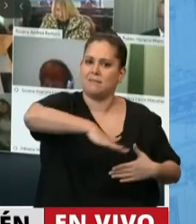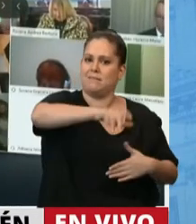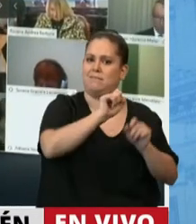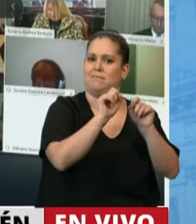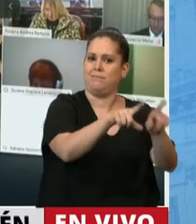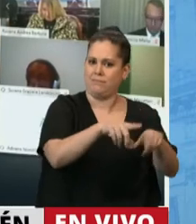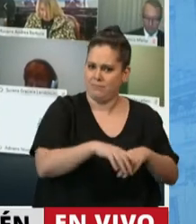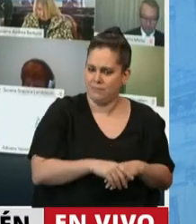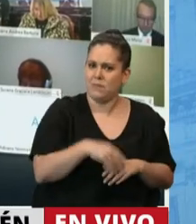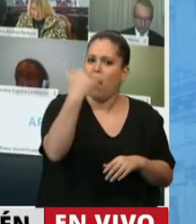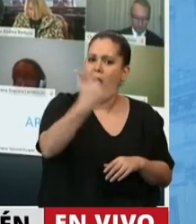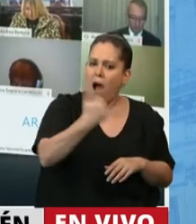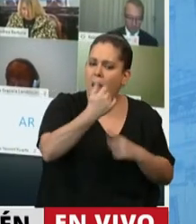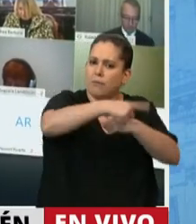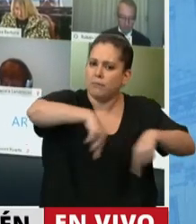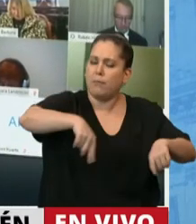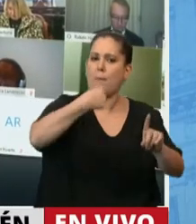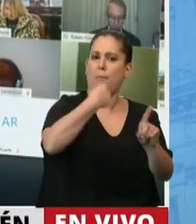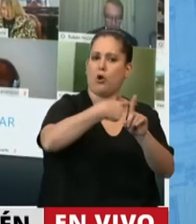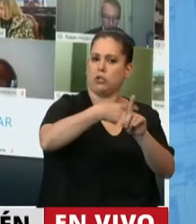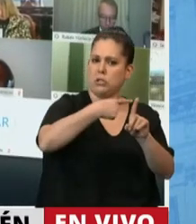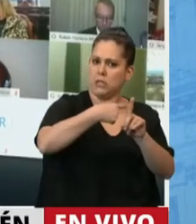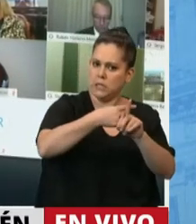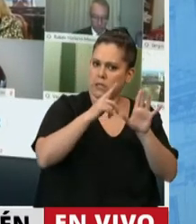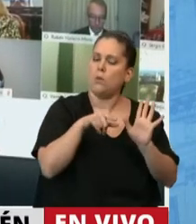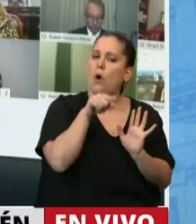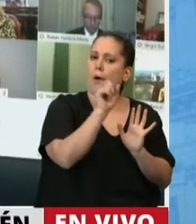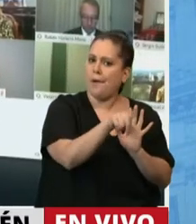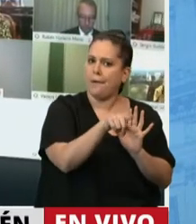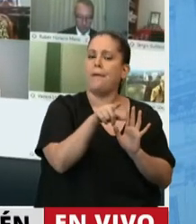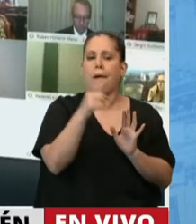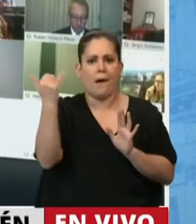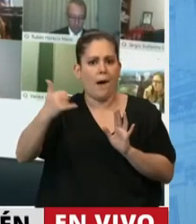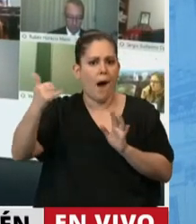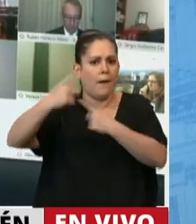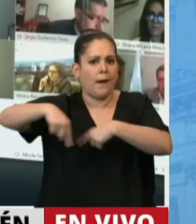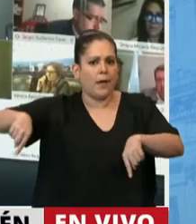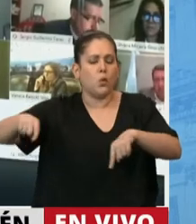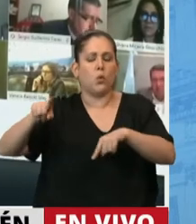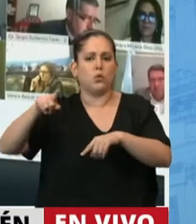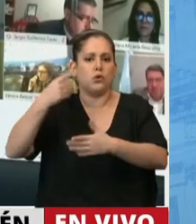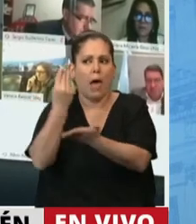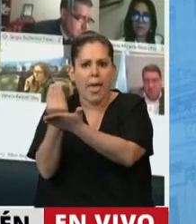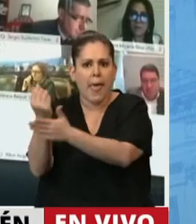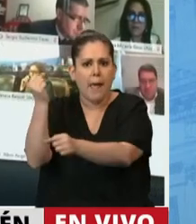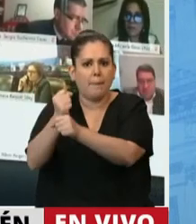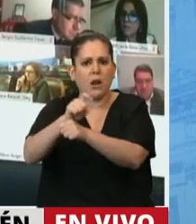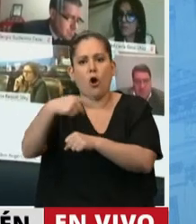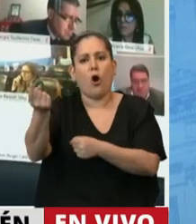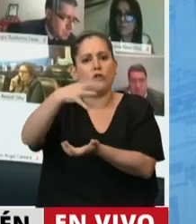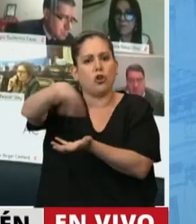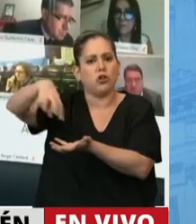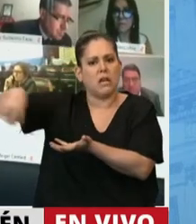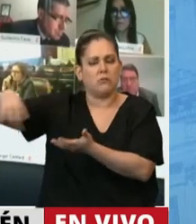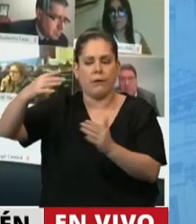indicadores positivos y compensar, en parte, la baja en generación de recursos y empleos de los demás sectores,